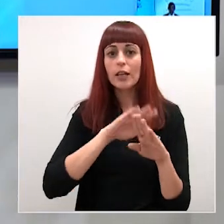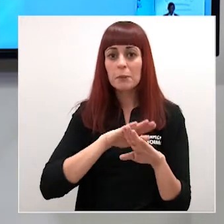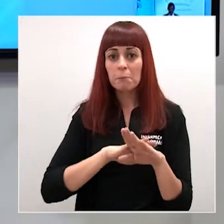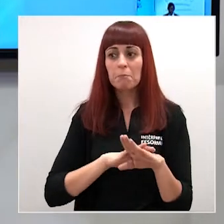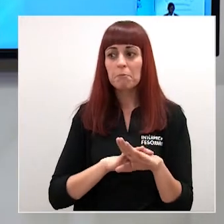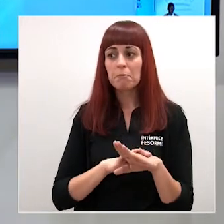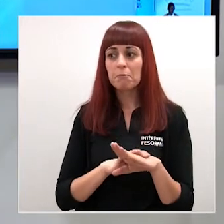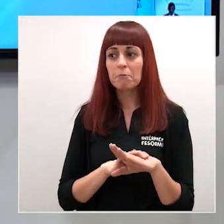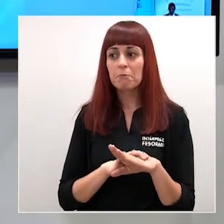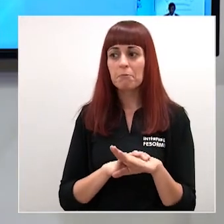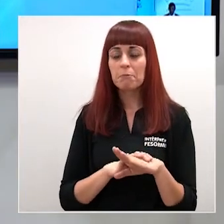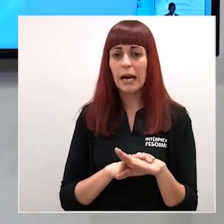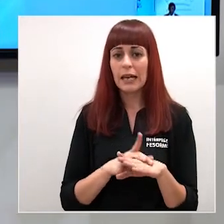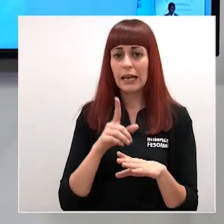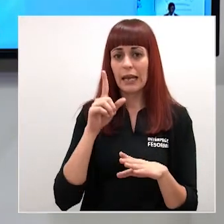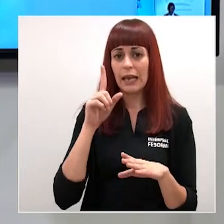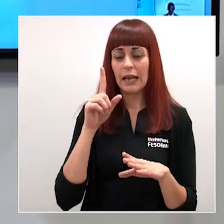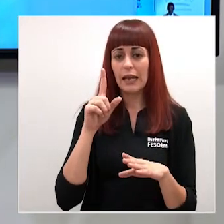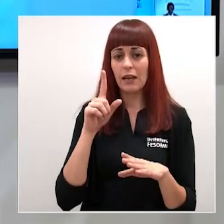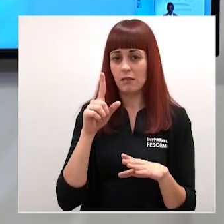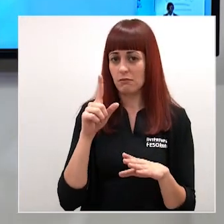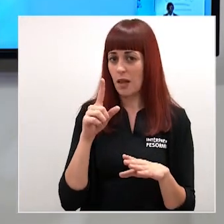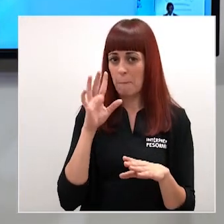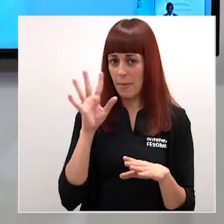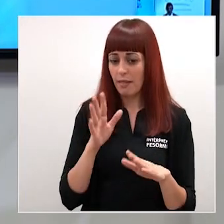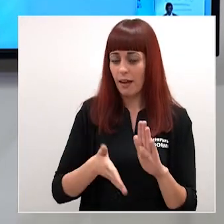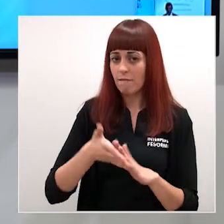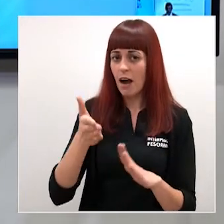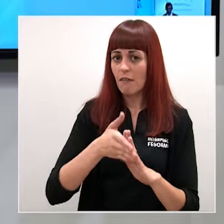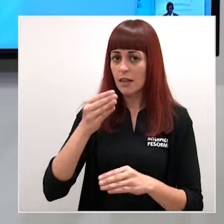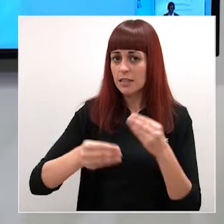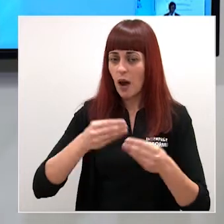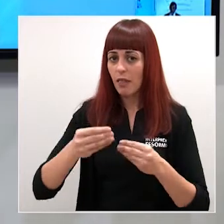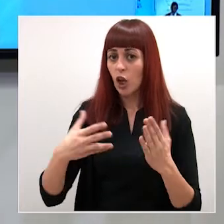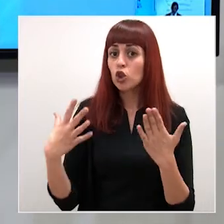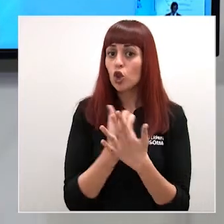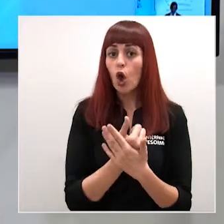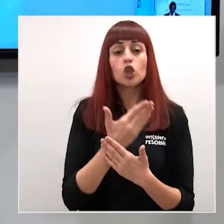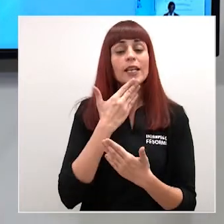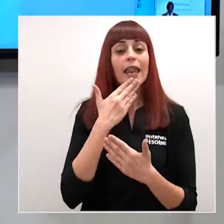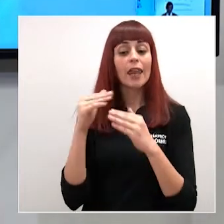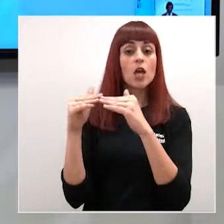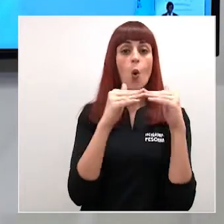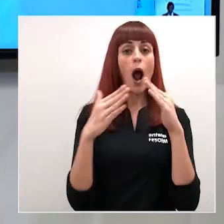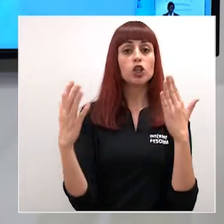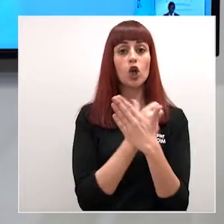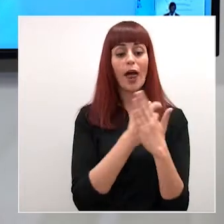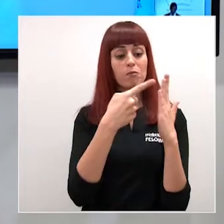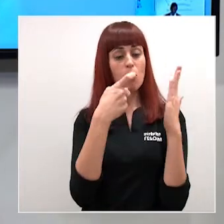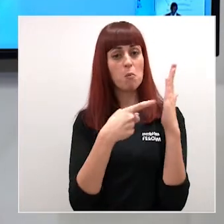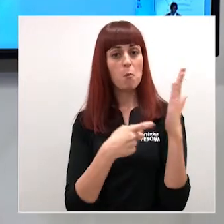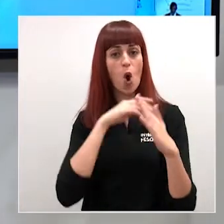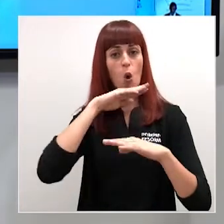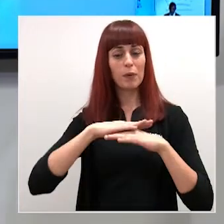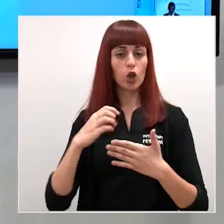simetría que parece ser que sí que va a ser un hecho va a ser un hecho en la que no todo el mundo vamos a descalar al mismo tiempo porque cuando esté